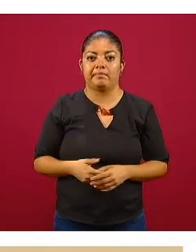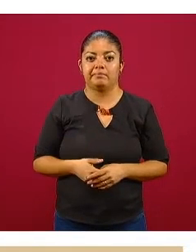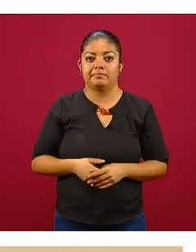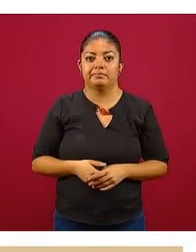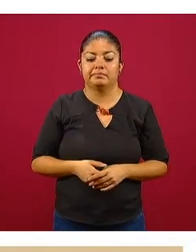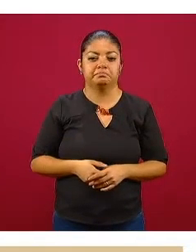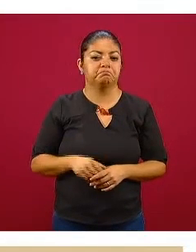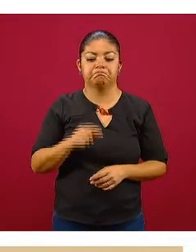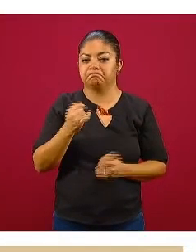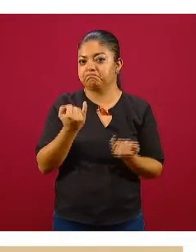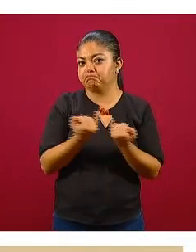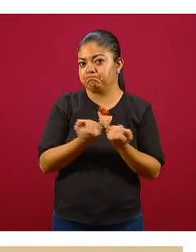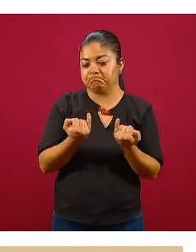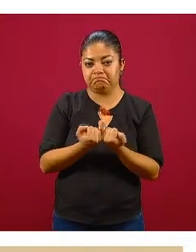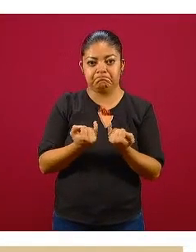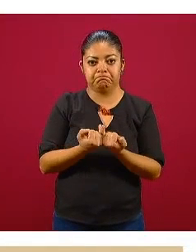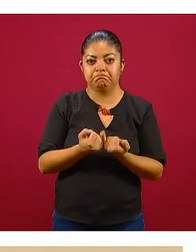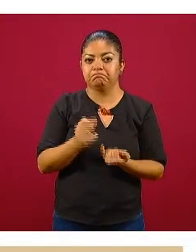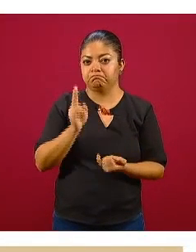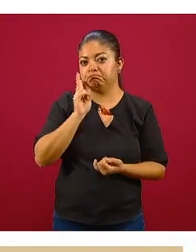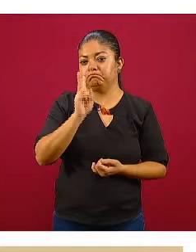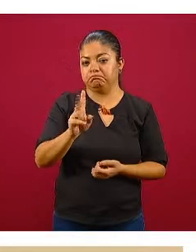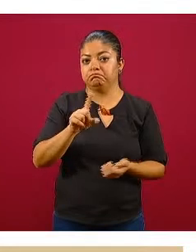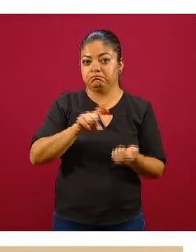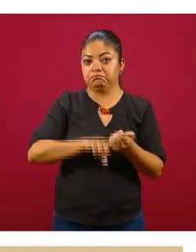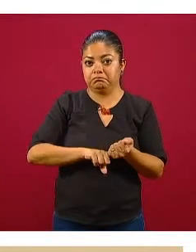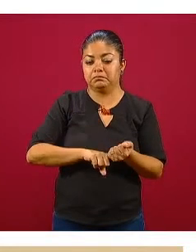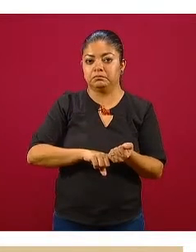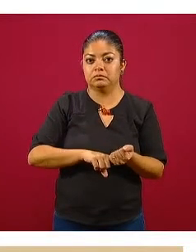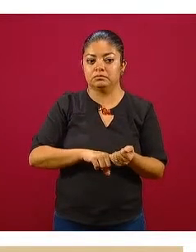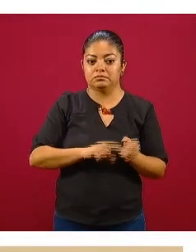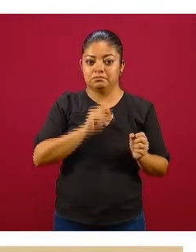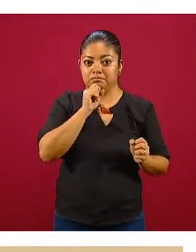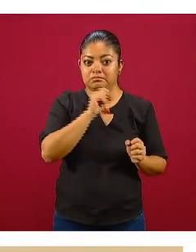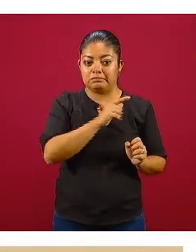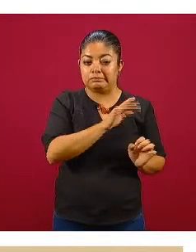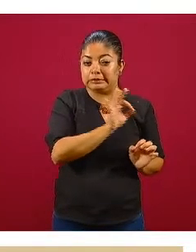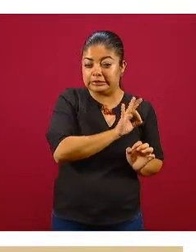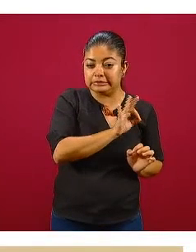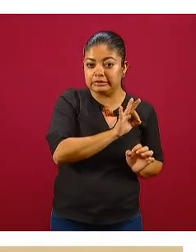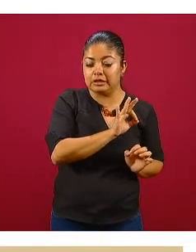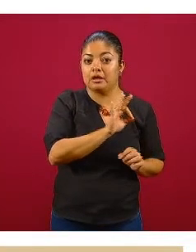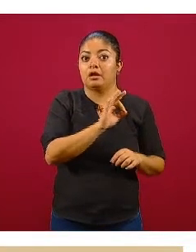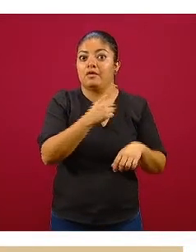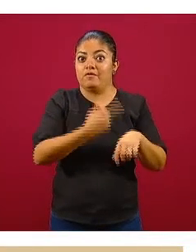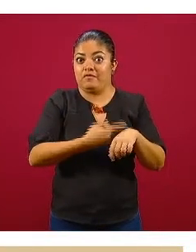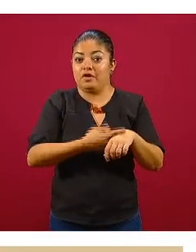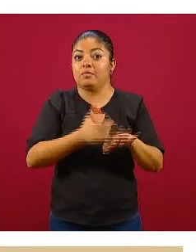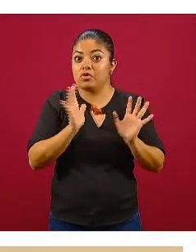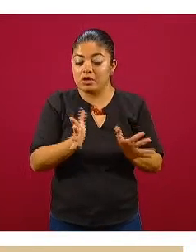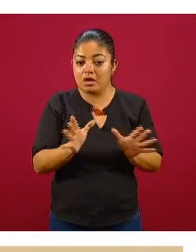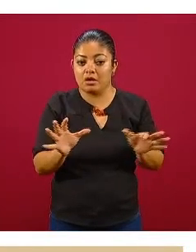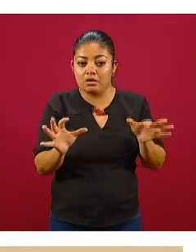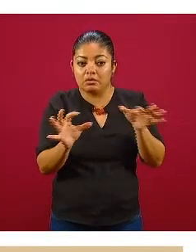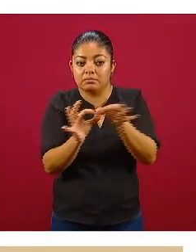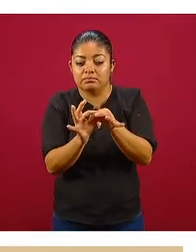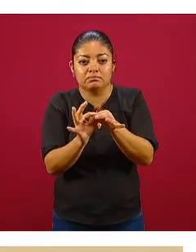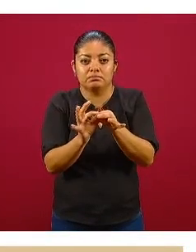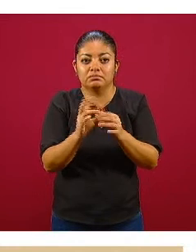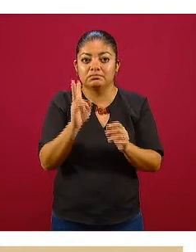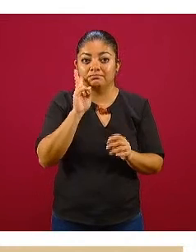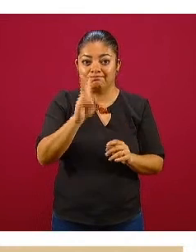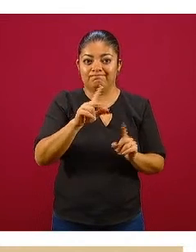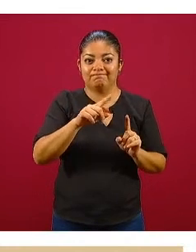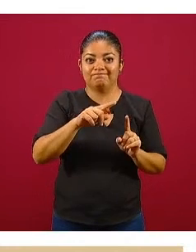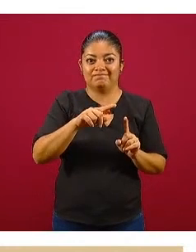lo mismo cuando agregamos los casos sospechosos además de los confirmados y cuando vemos la curva que no la tengo